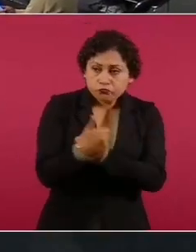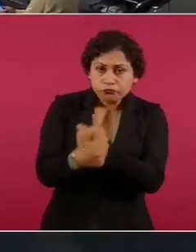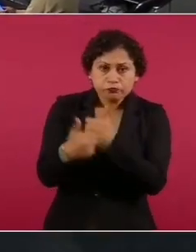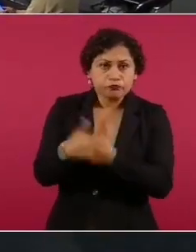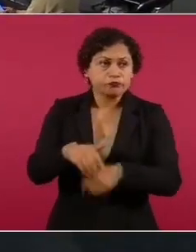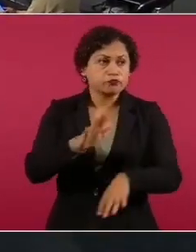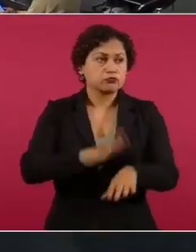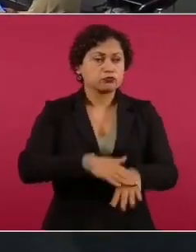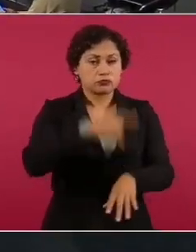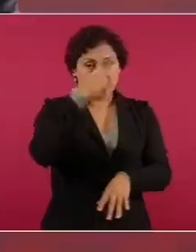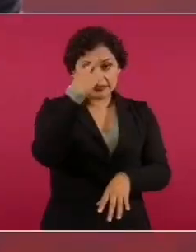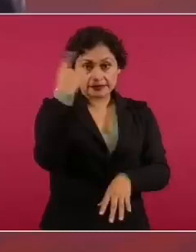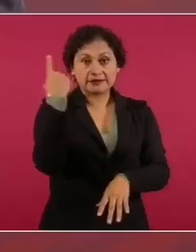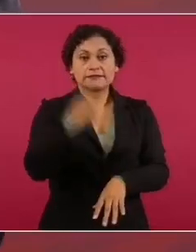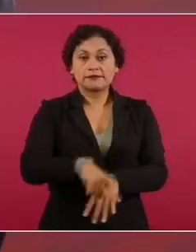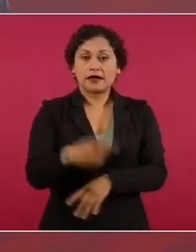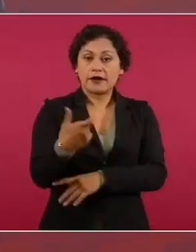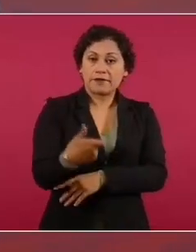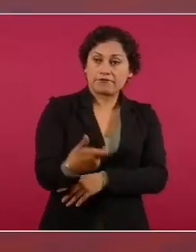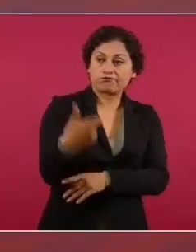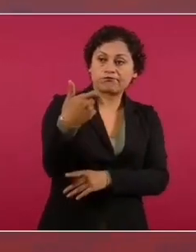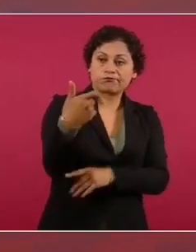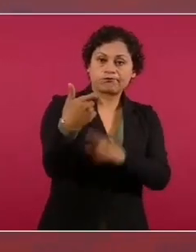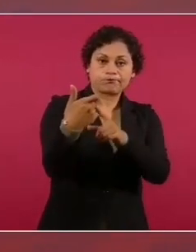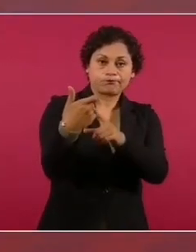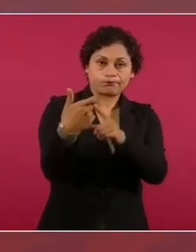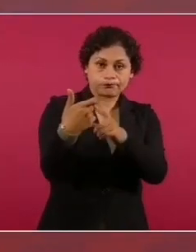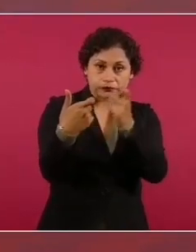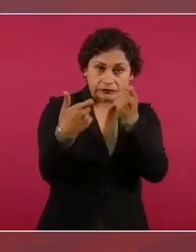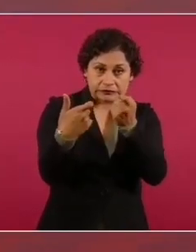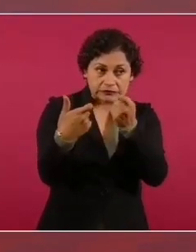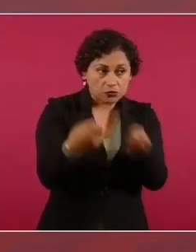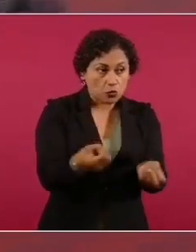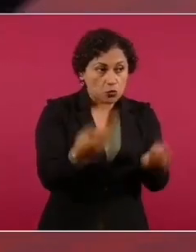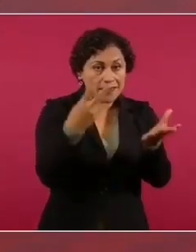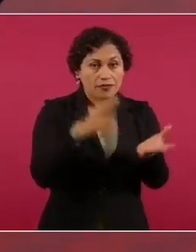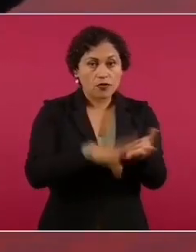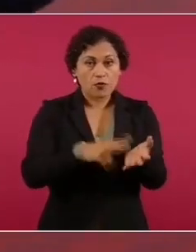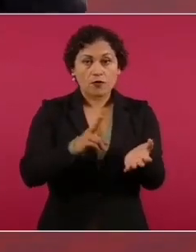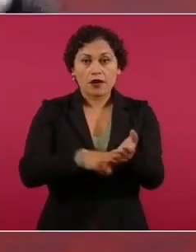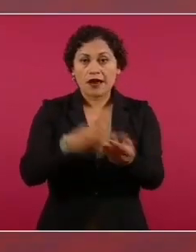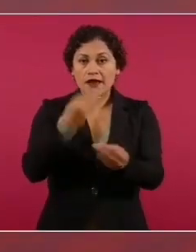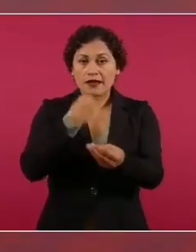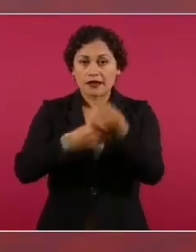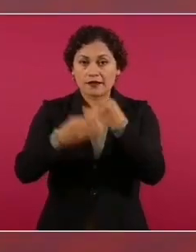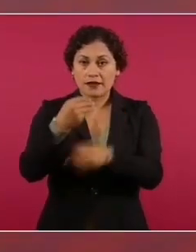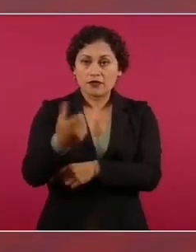el precio de estos alimentos no aumente.